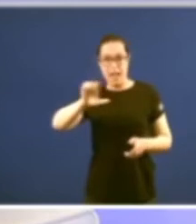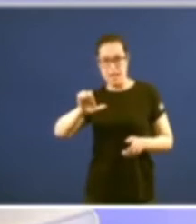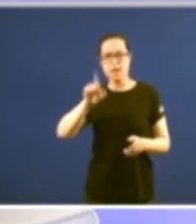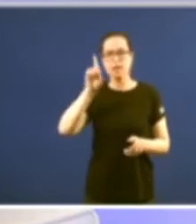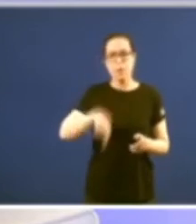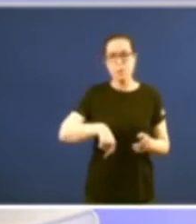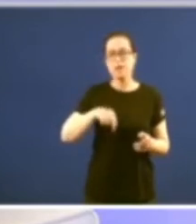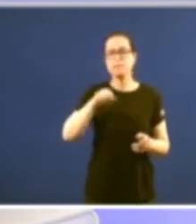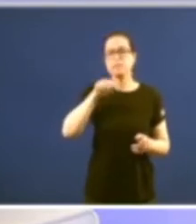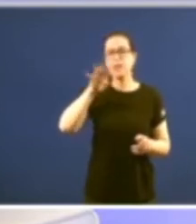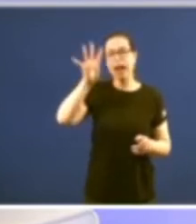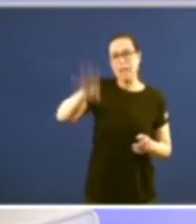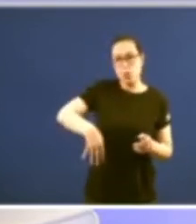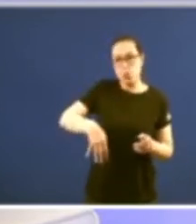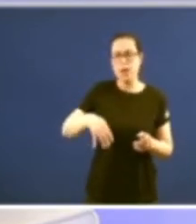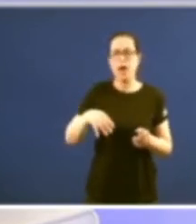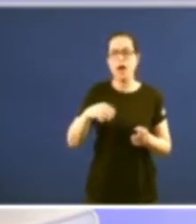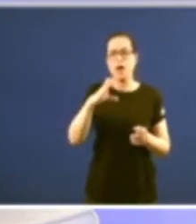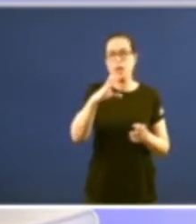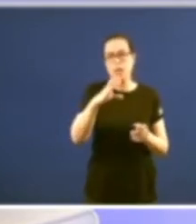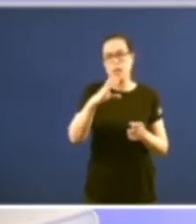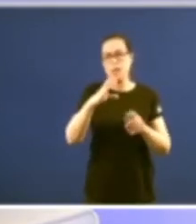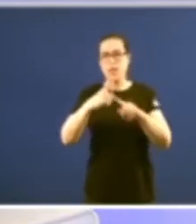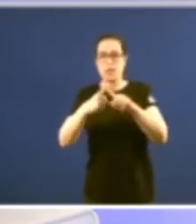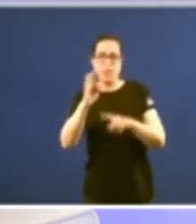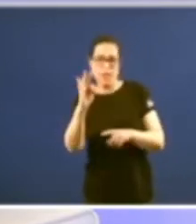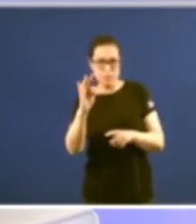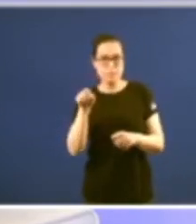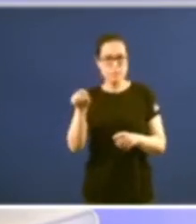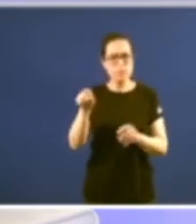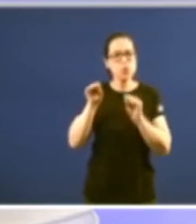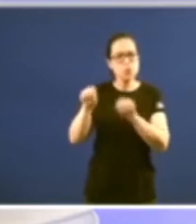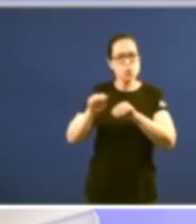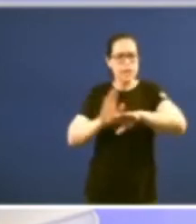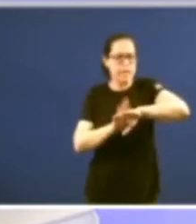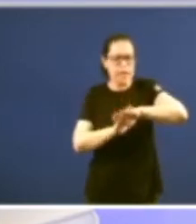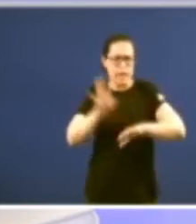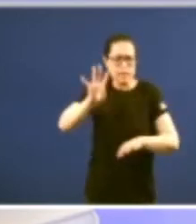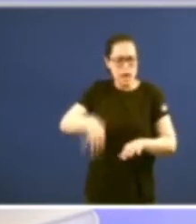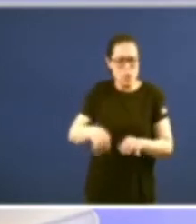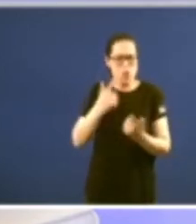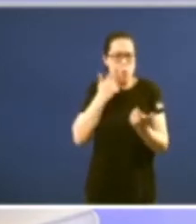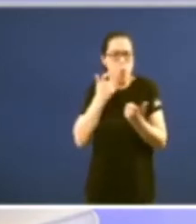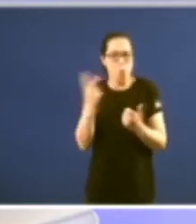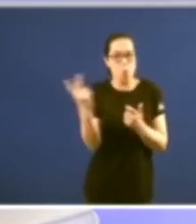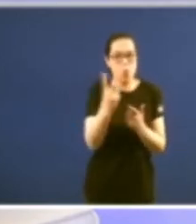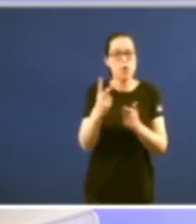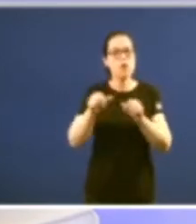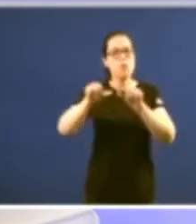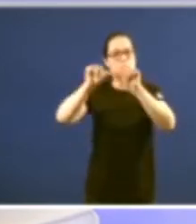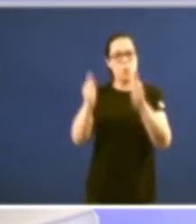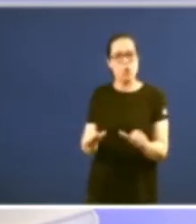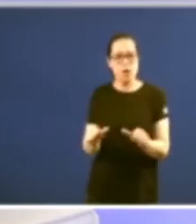nacionalismo catalán a través de convergência democrática de Cataluña e de a propia esquerra republicana de Cataluña por tanto este era o modelo o modelo